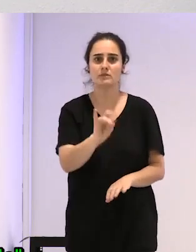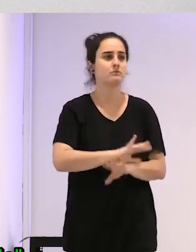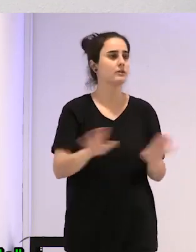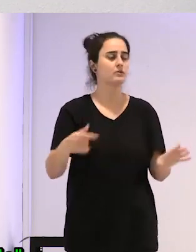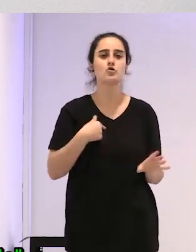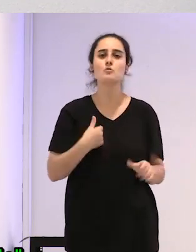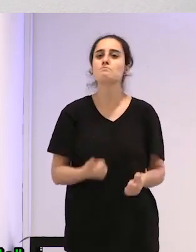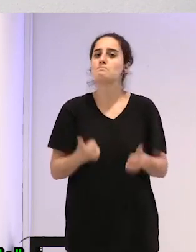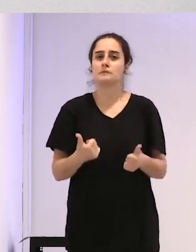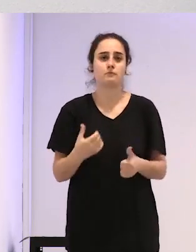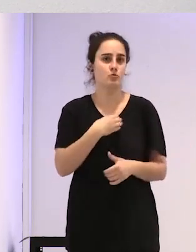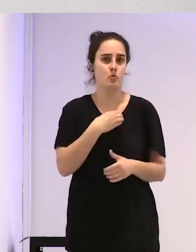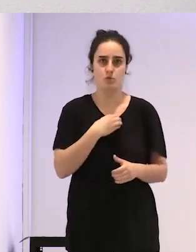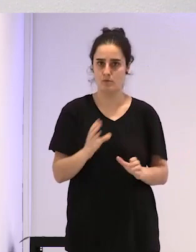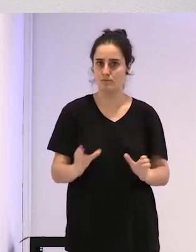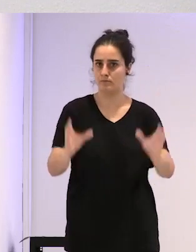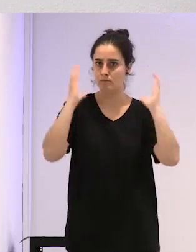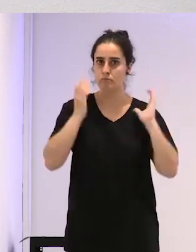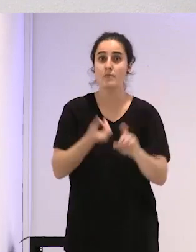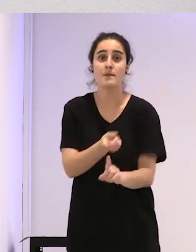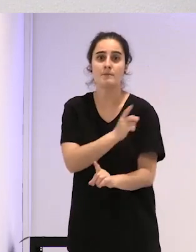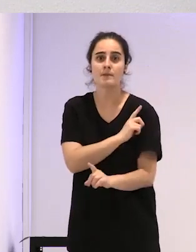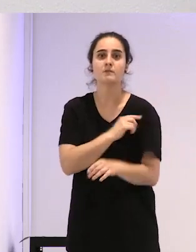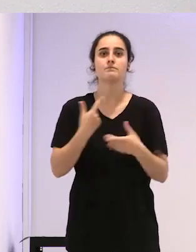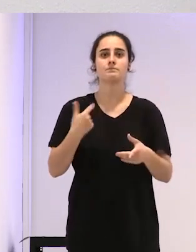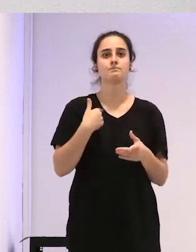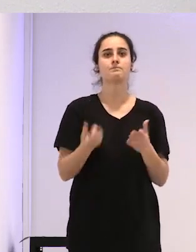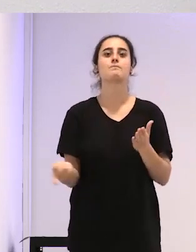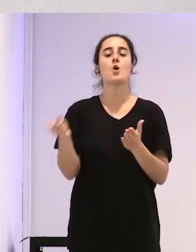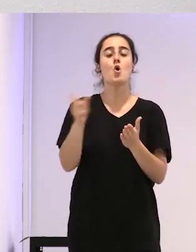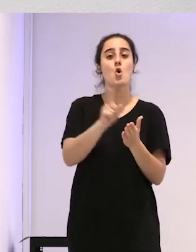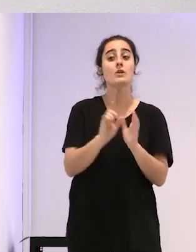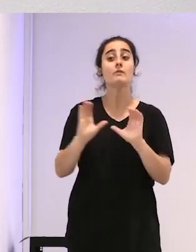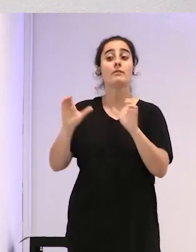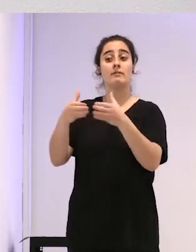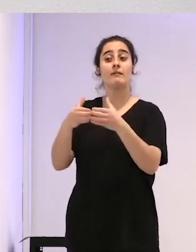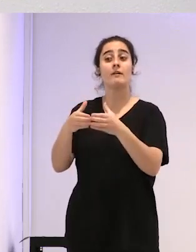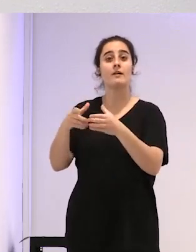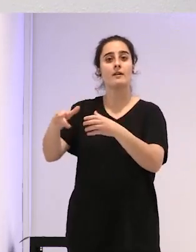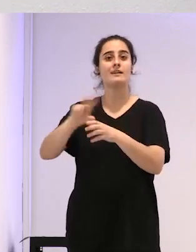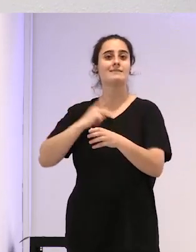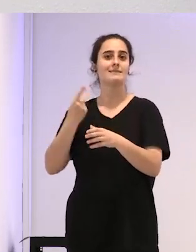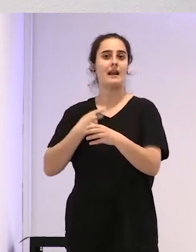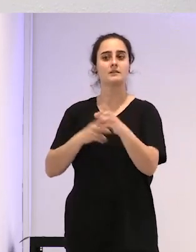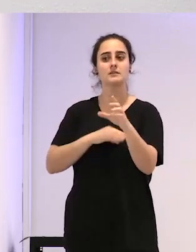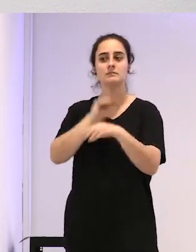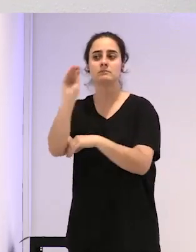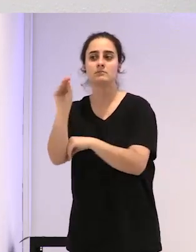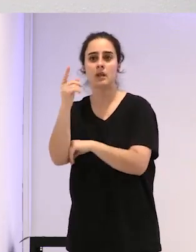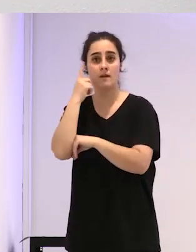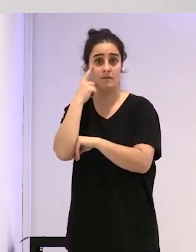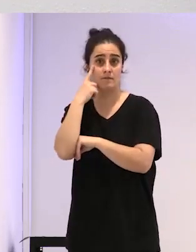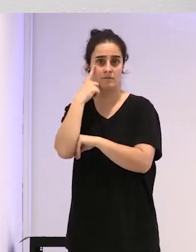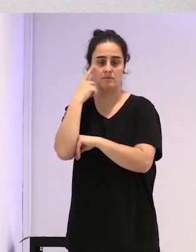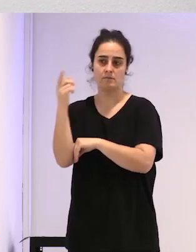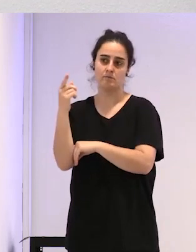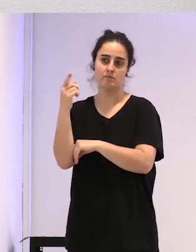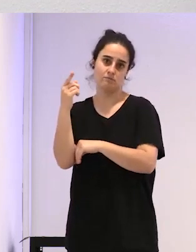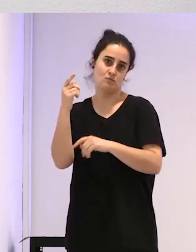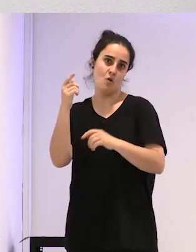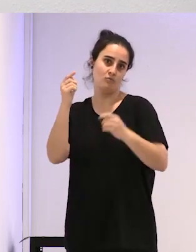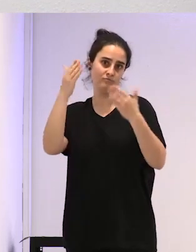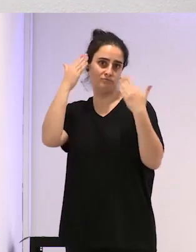puedes continuar haciendo. Y en aquel momento, pues, acudí otra vez a la comunidad trans y he de felicitar a la comunidad